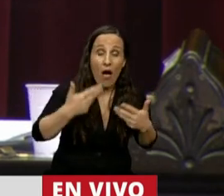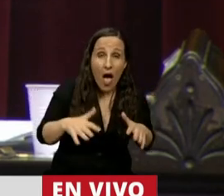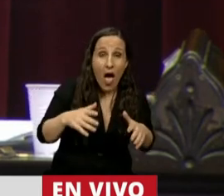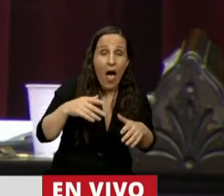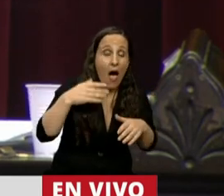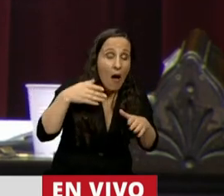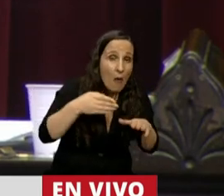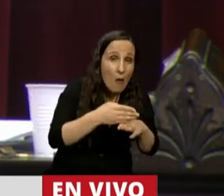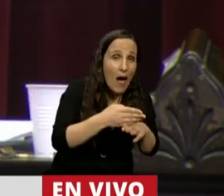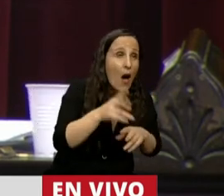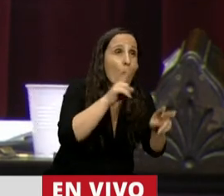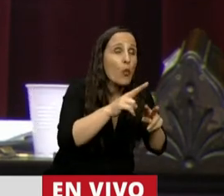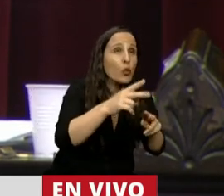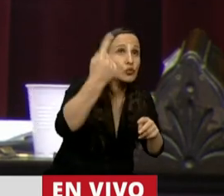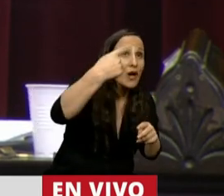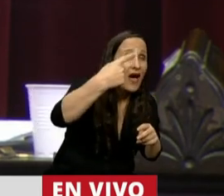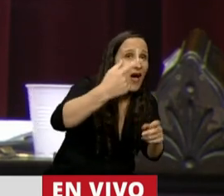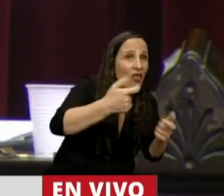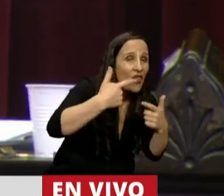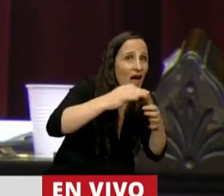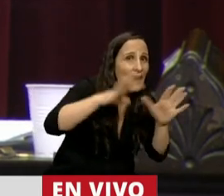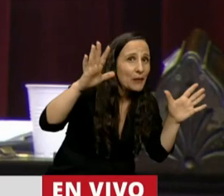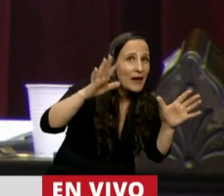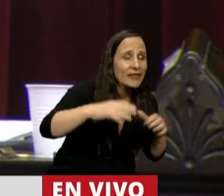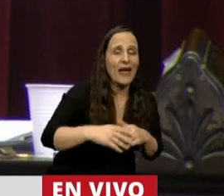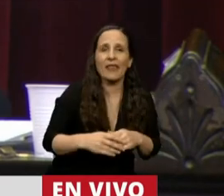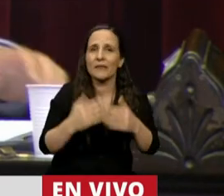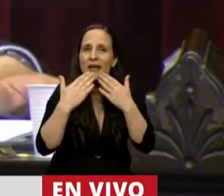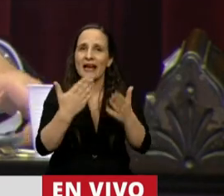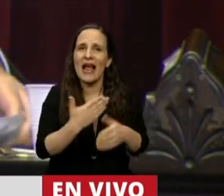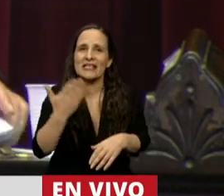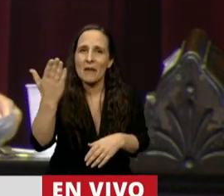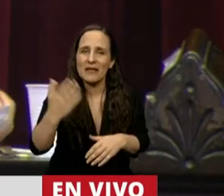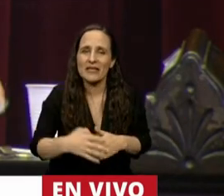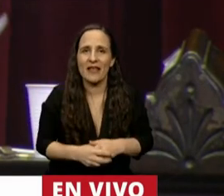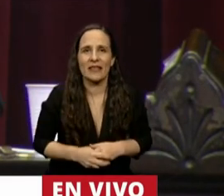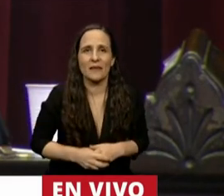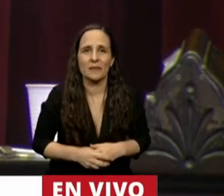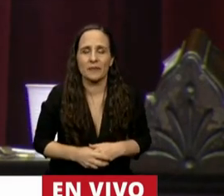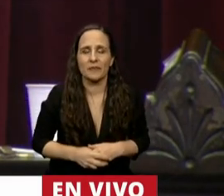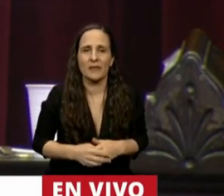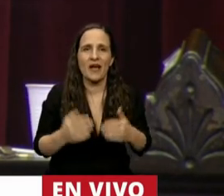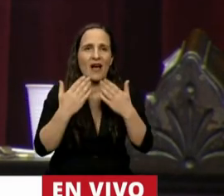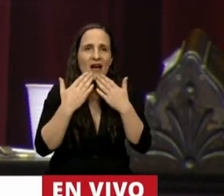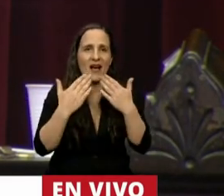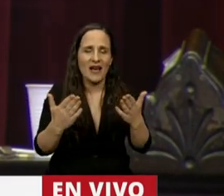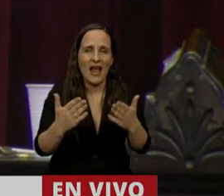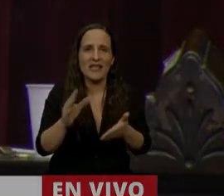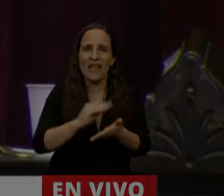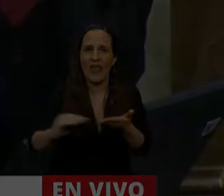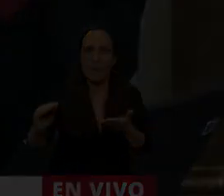buscando al amo bueno que le dé la libertad. Gracias, señor Presidente. Gracias, señor diputado.